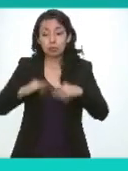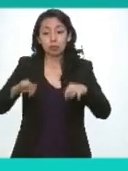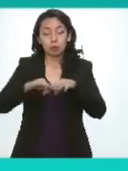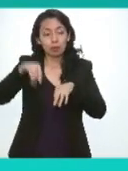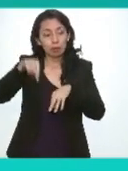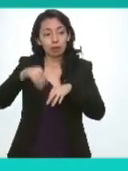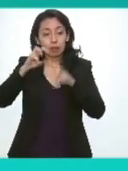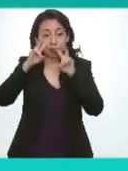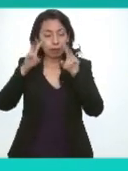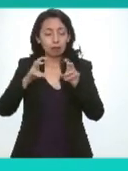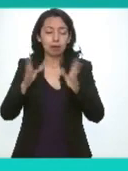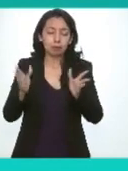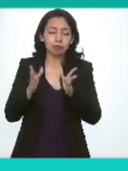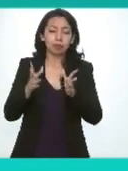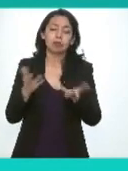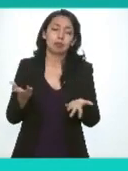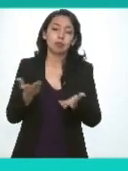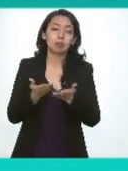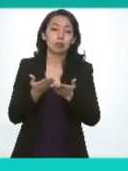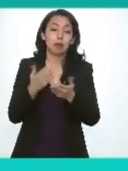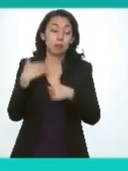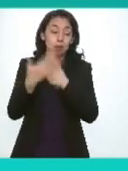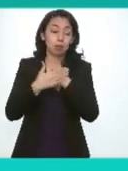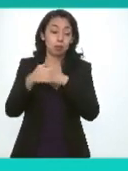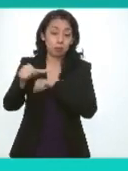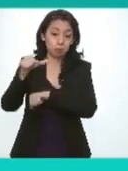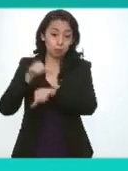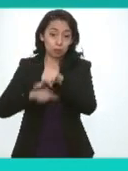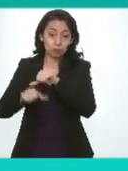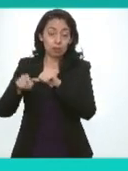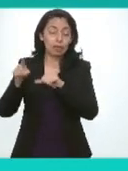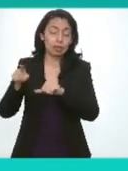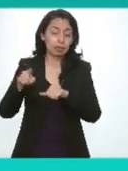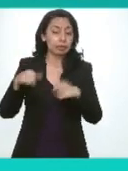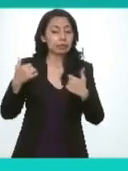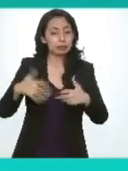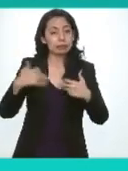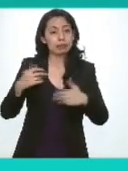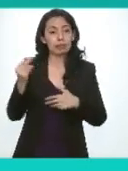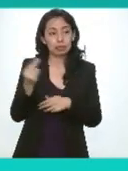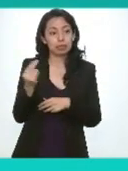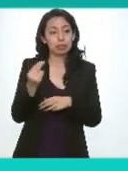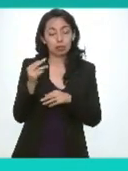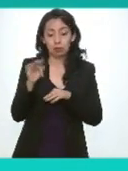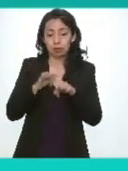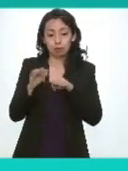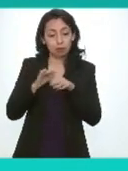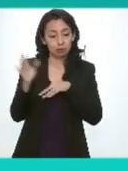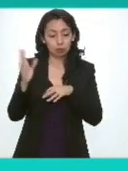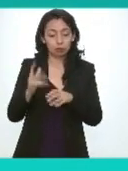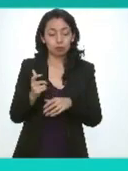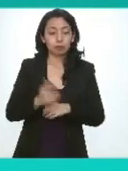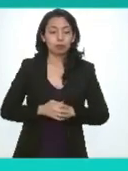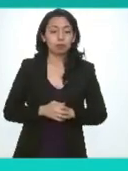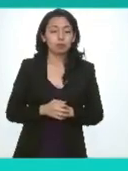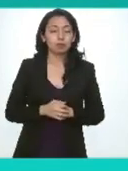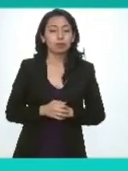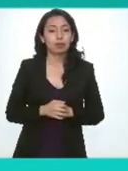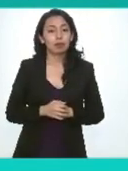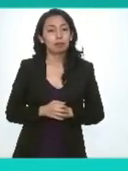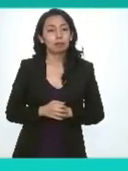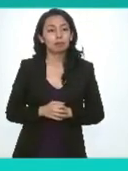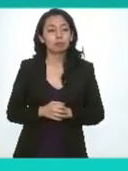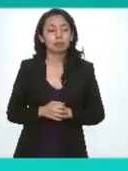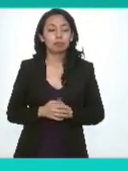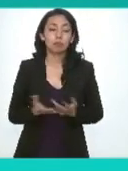importante yo creo que quien lo releve tendrá un reto mayúsculo y pues en este